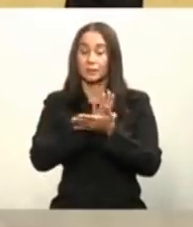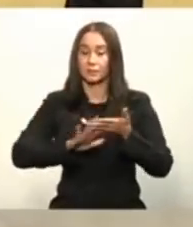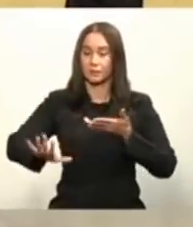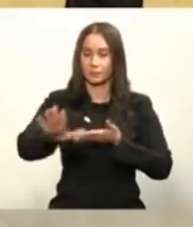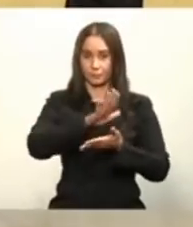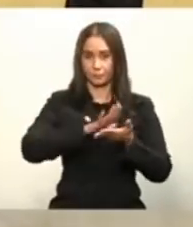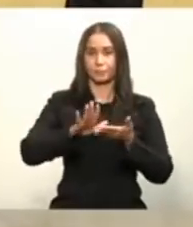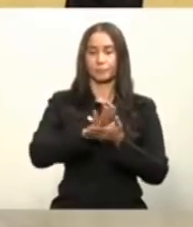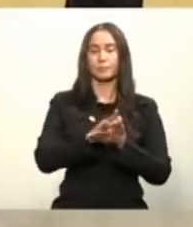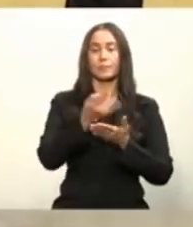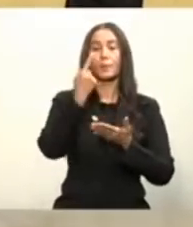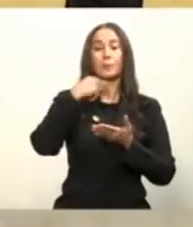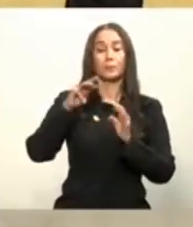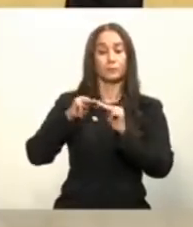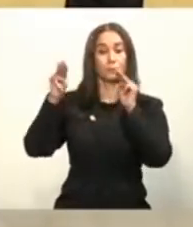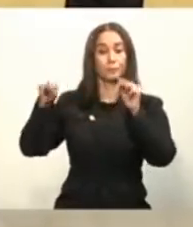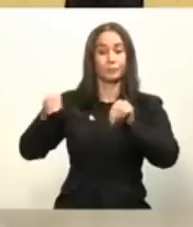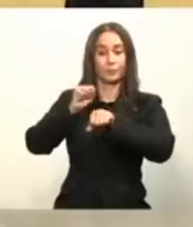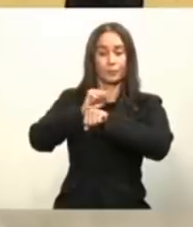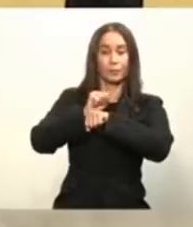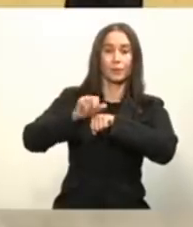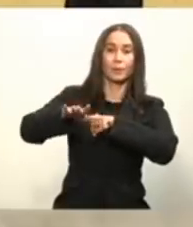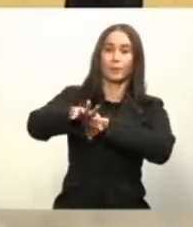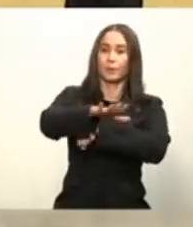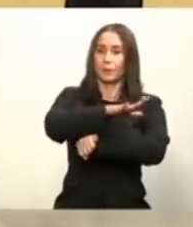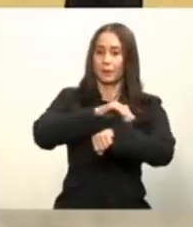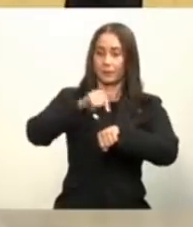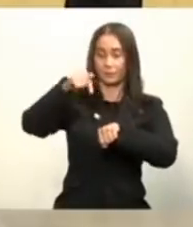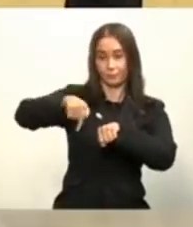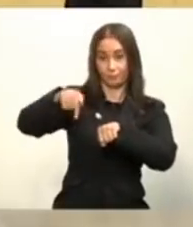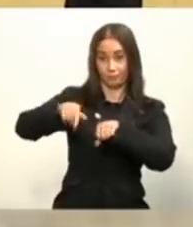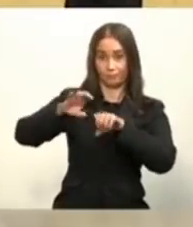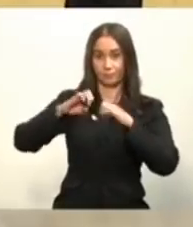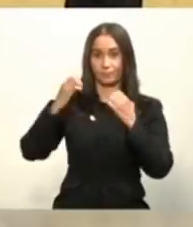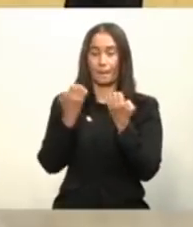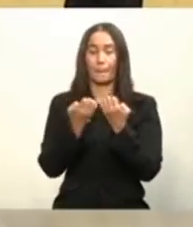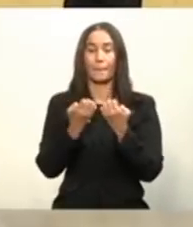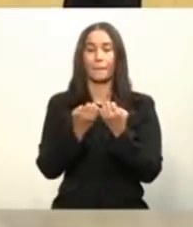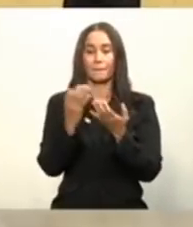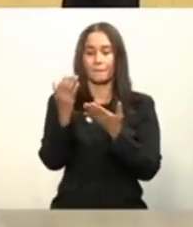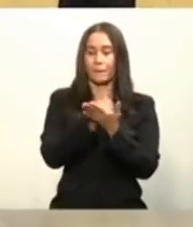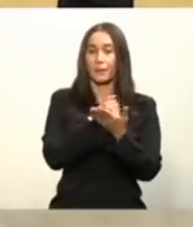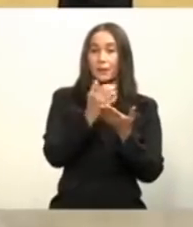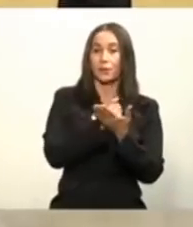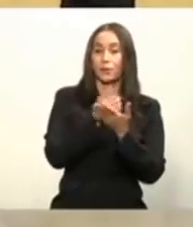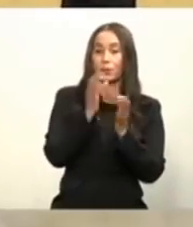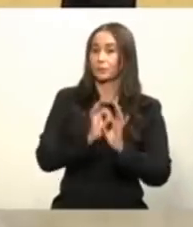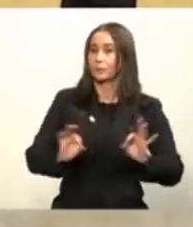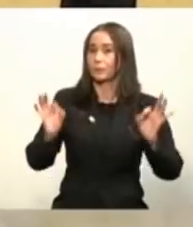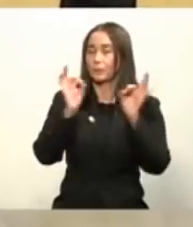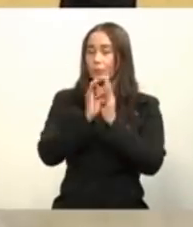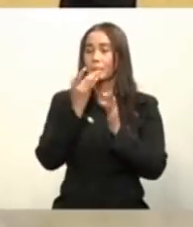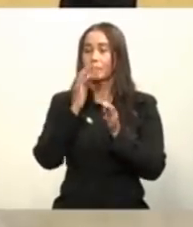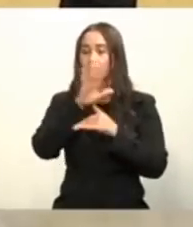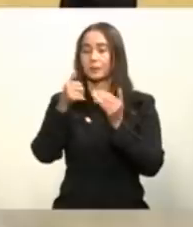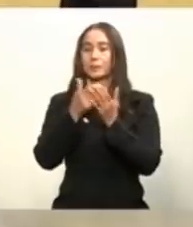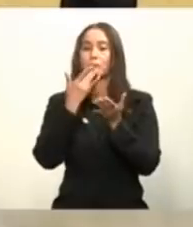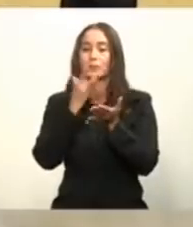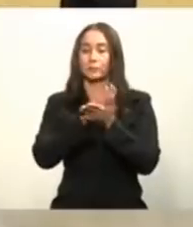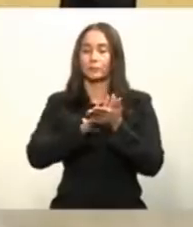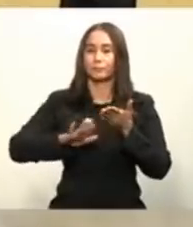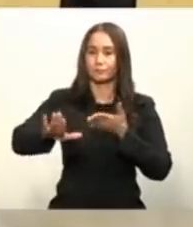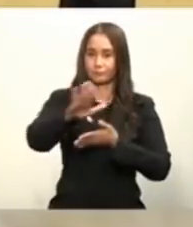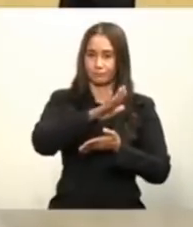Ministerio de Medio Ambiente, específicamente aquí en este equipo, pues ha jugado un rol sumamente importante.